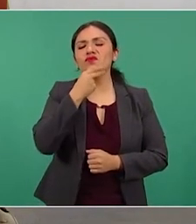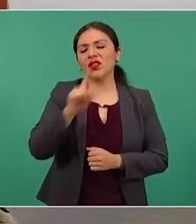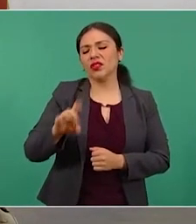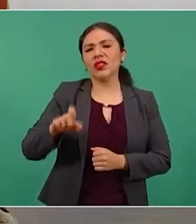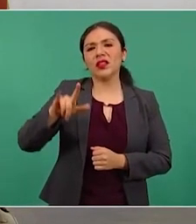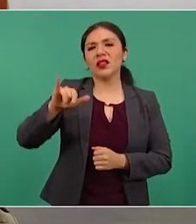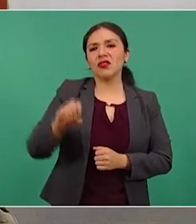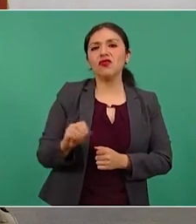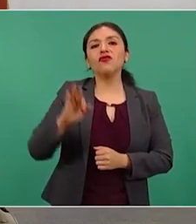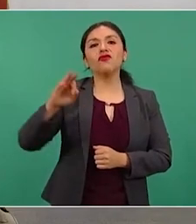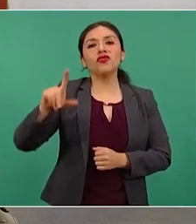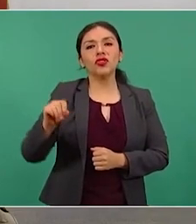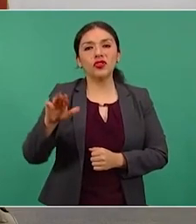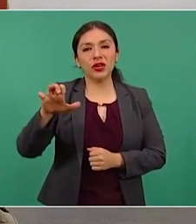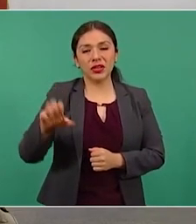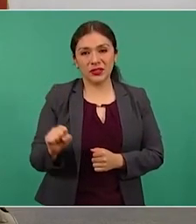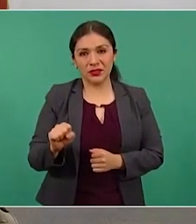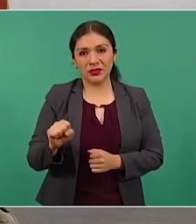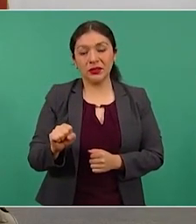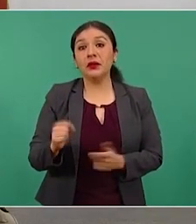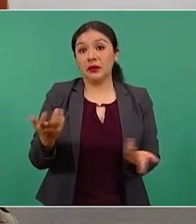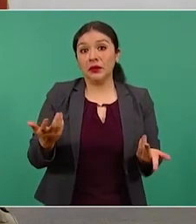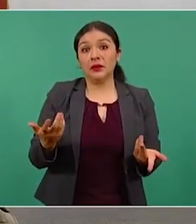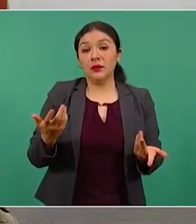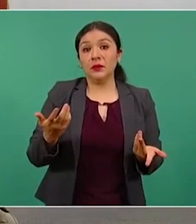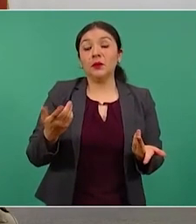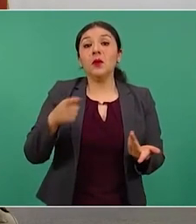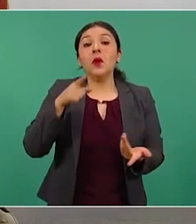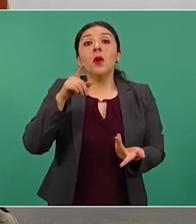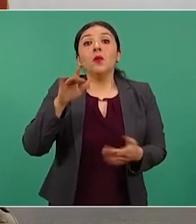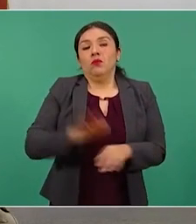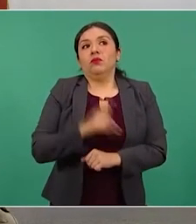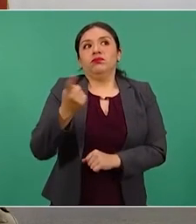porque tampoco pueden